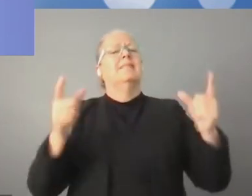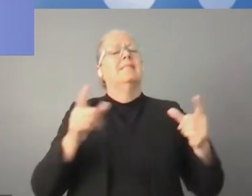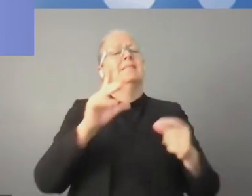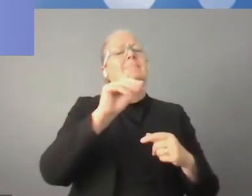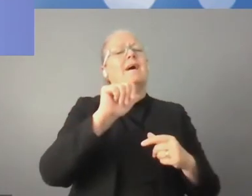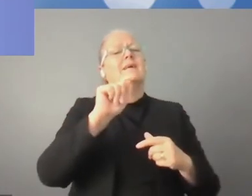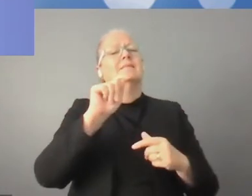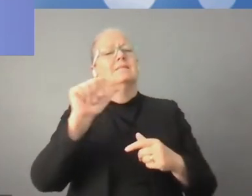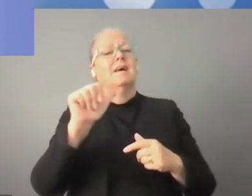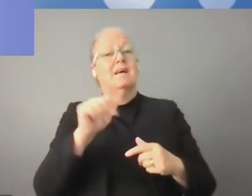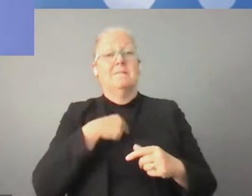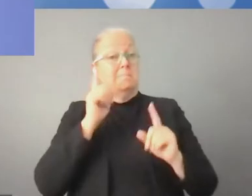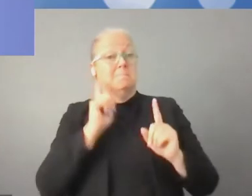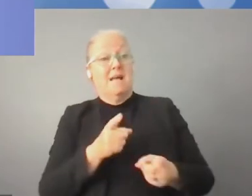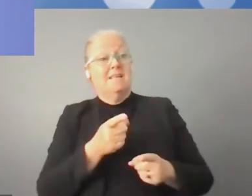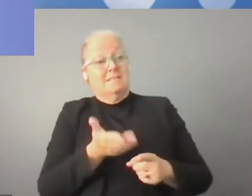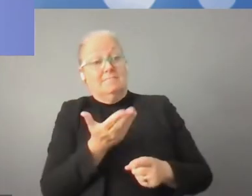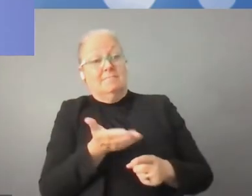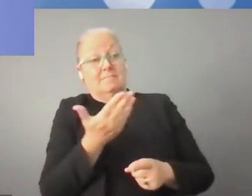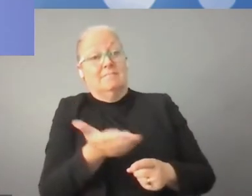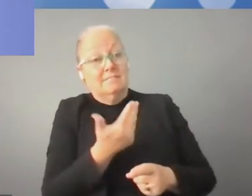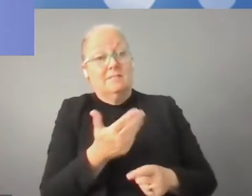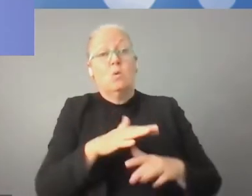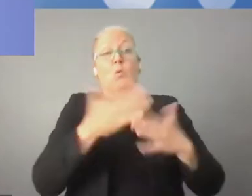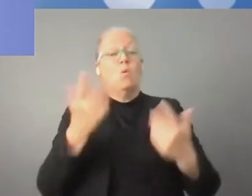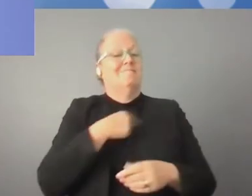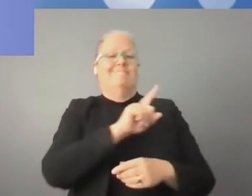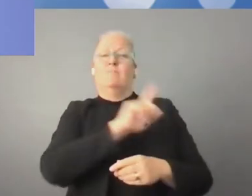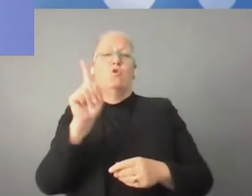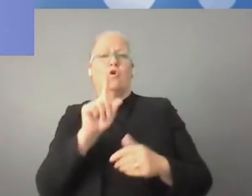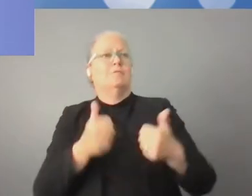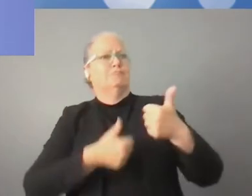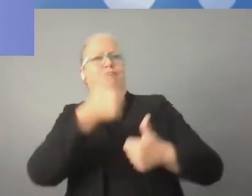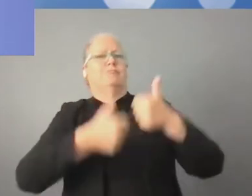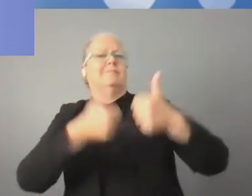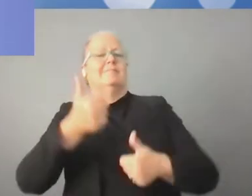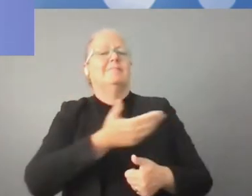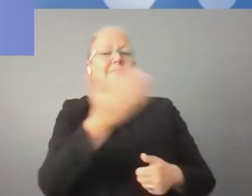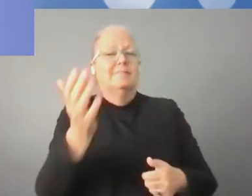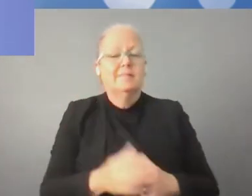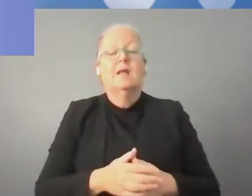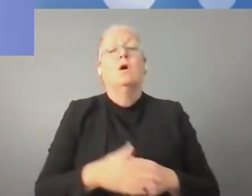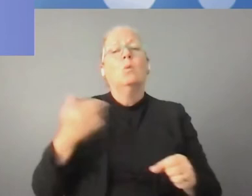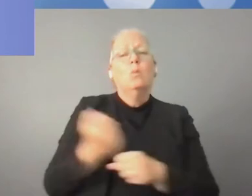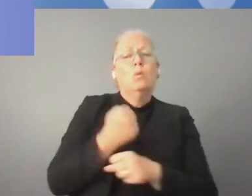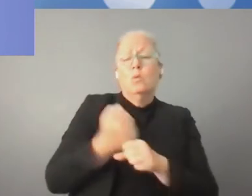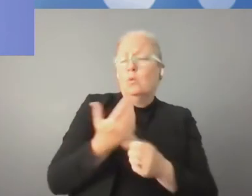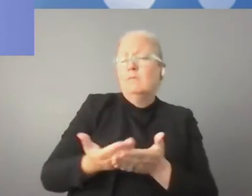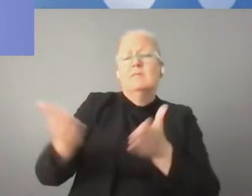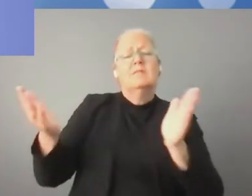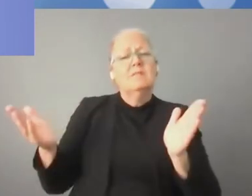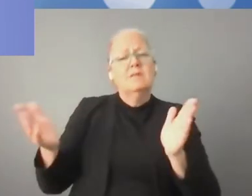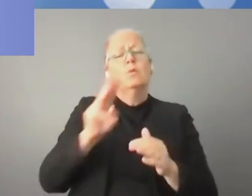tenemos nuevas tecnologías, inteligencia artificial, big data, información en la nube.